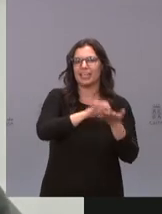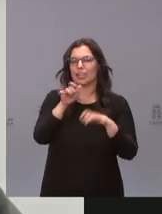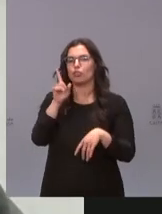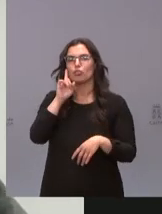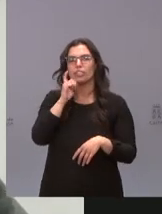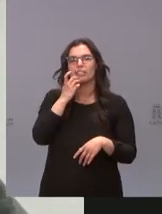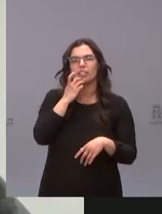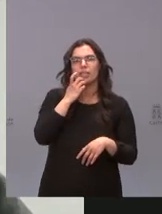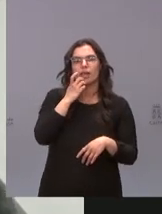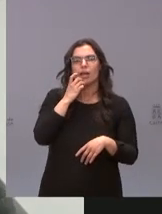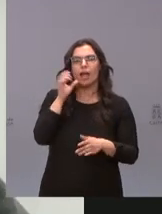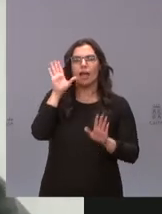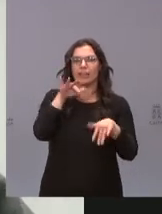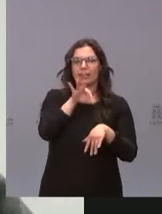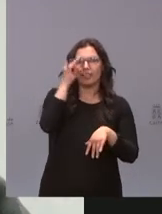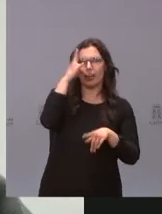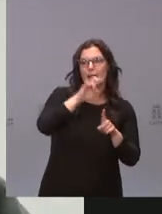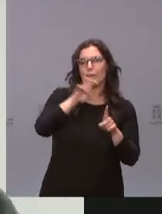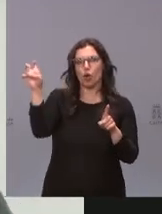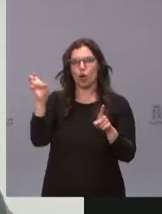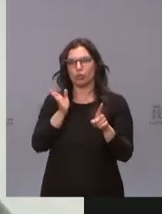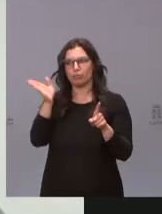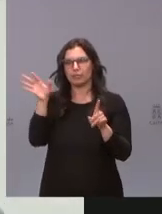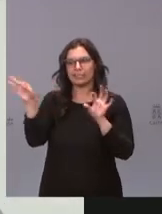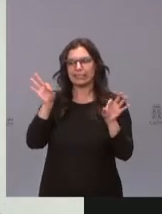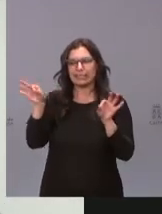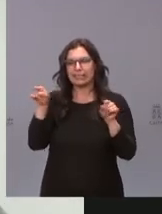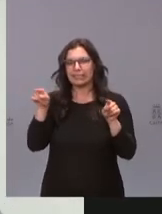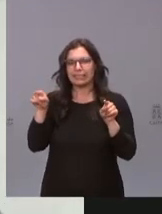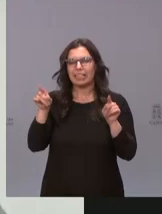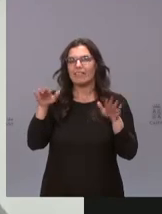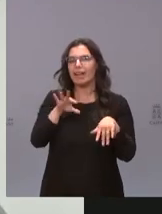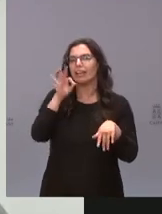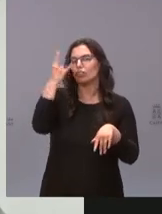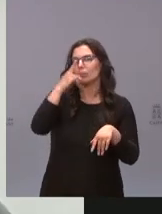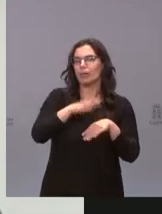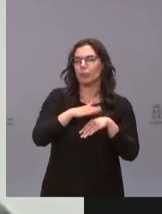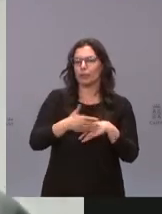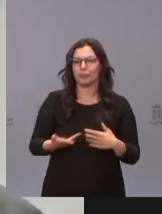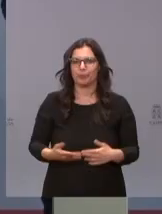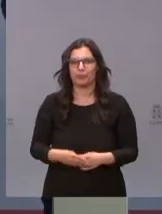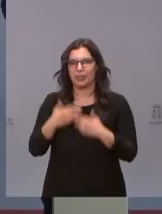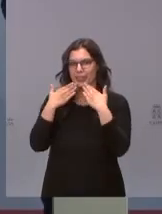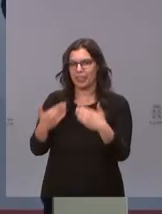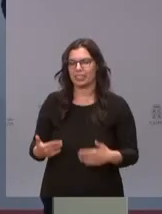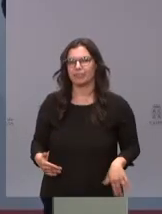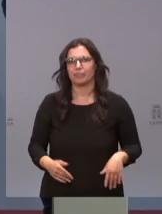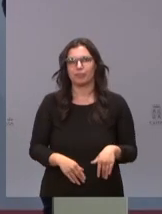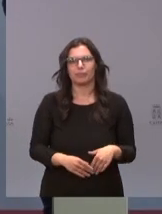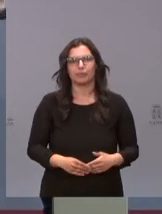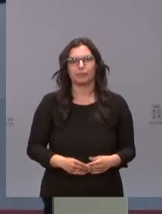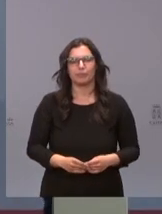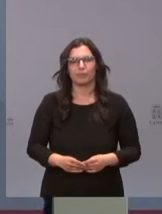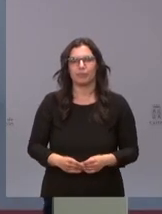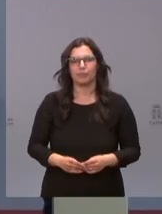alguna otra alternativa de otra comunidad autónoma para poder instalar este proyecto y por qué se ha elegido Castilla y León gracias La